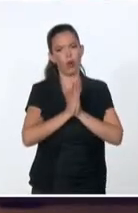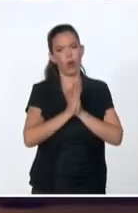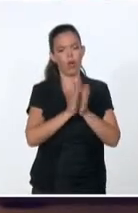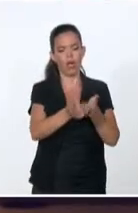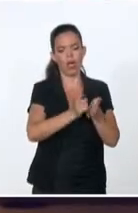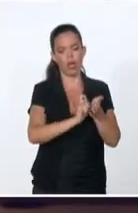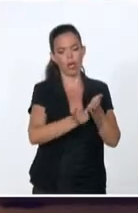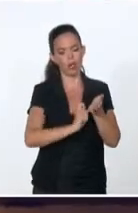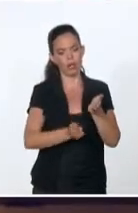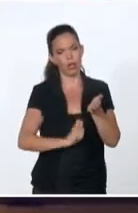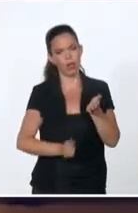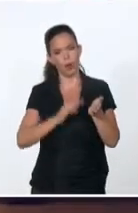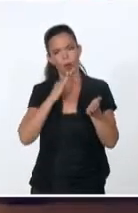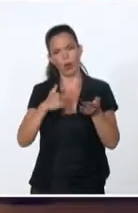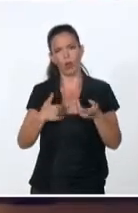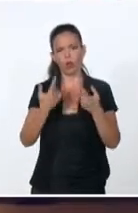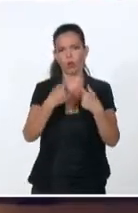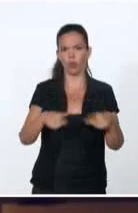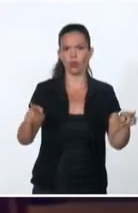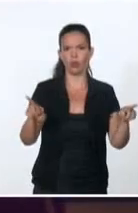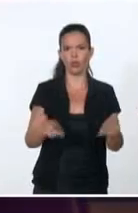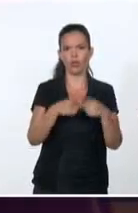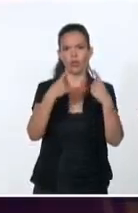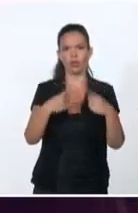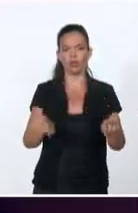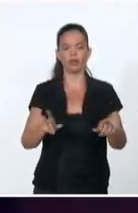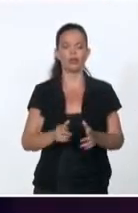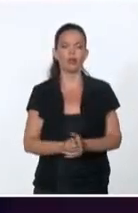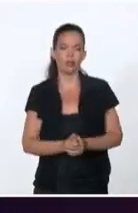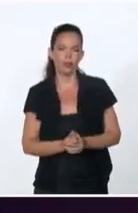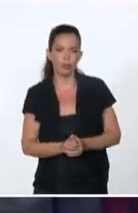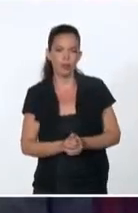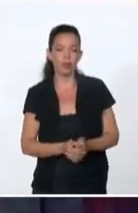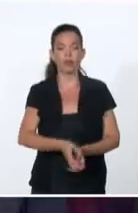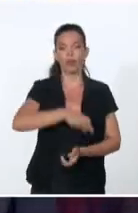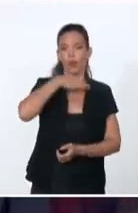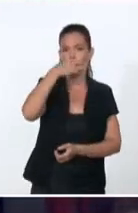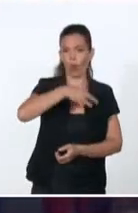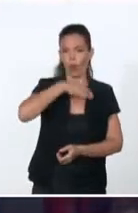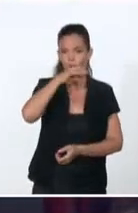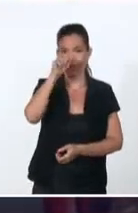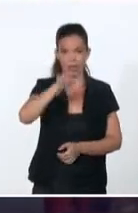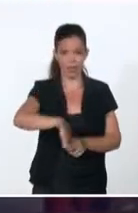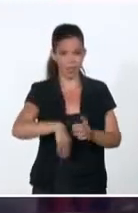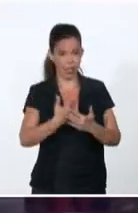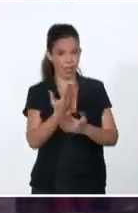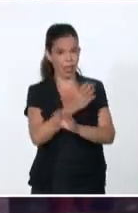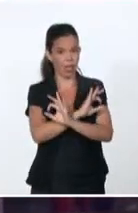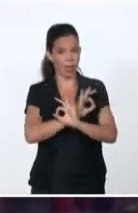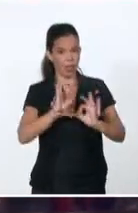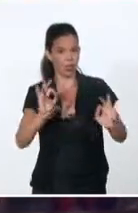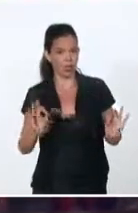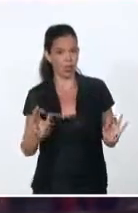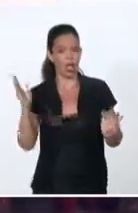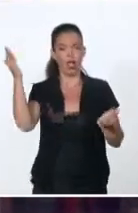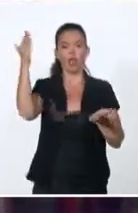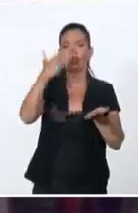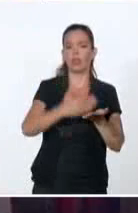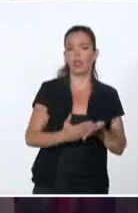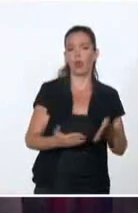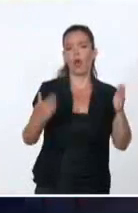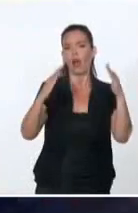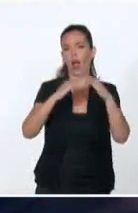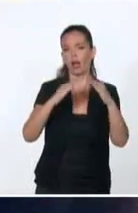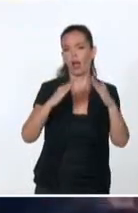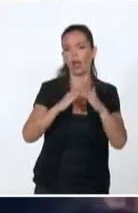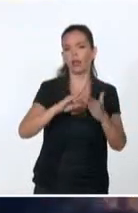del himno que iba a presidir este movimiento. Se cuenta también que ese día Perucho llega a su casa en horas de la madrugada y se